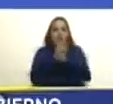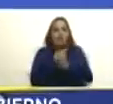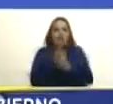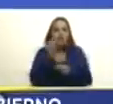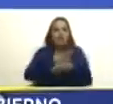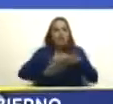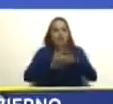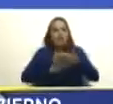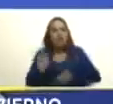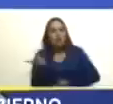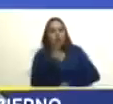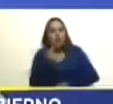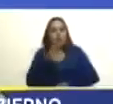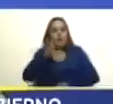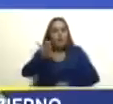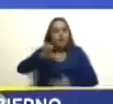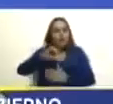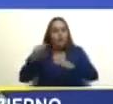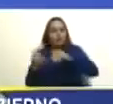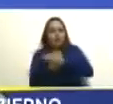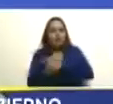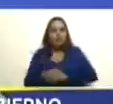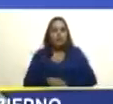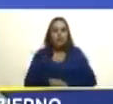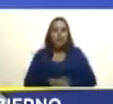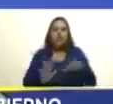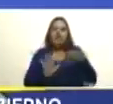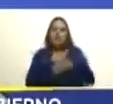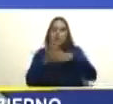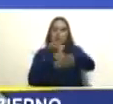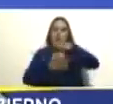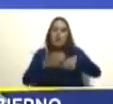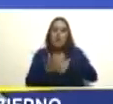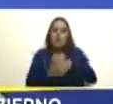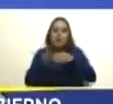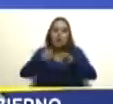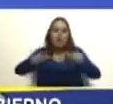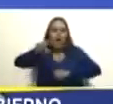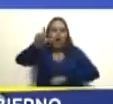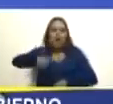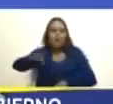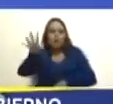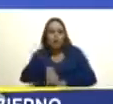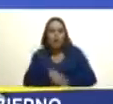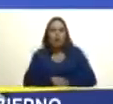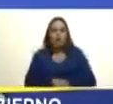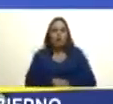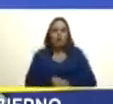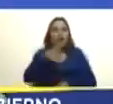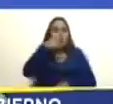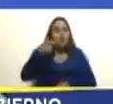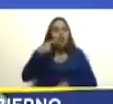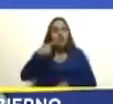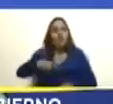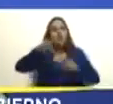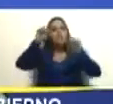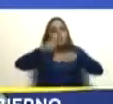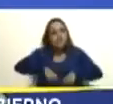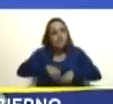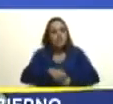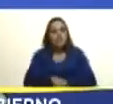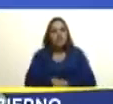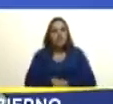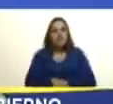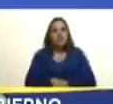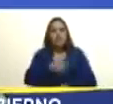práctica y satisfactoria para Venezuela y Guyana en torno a la controversia sobre el territorio de la Guayana se activa el pueblo dijo sí fue la